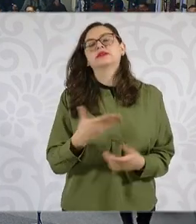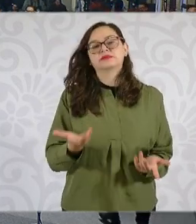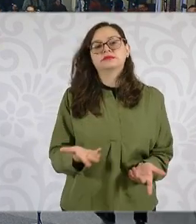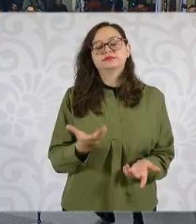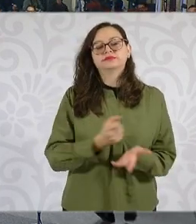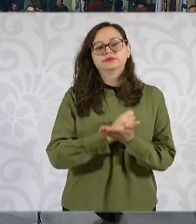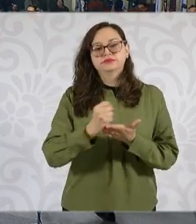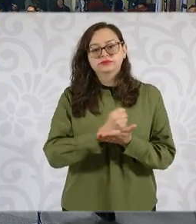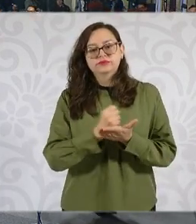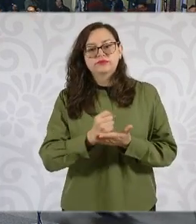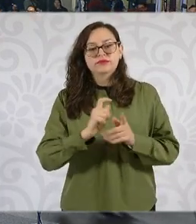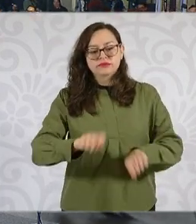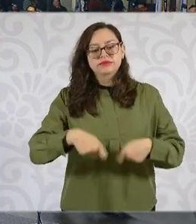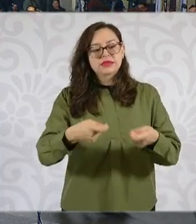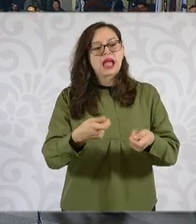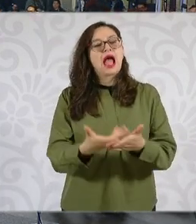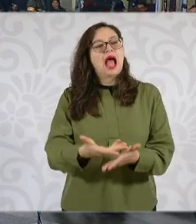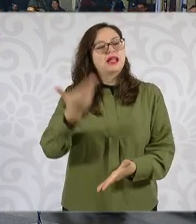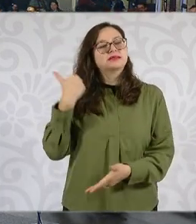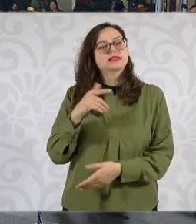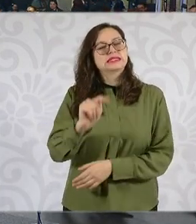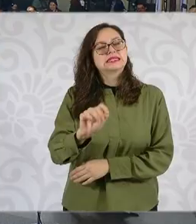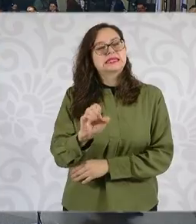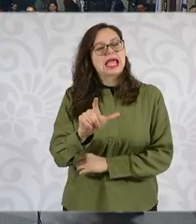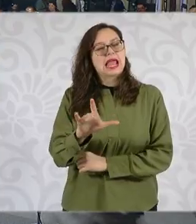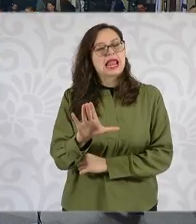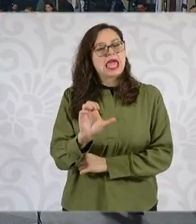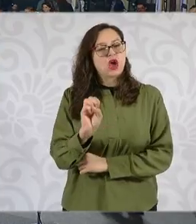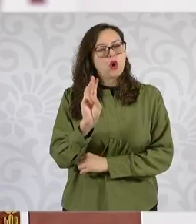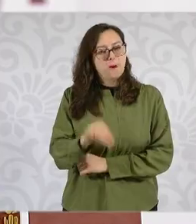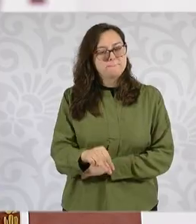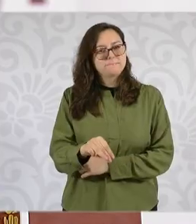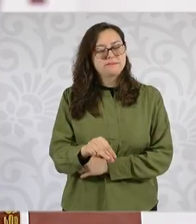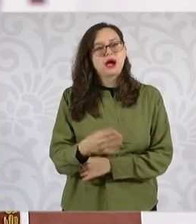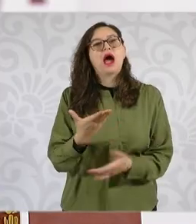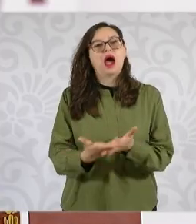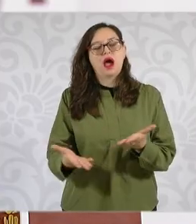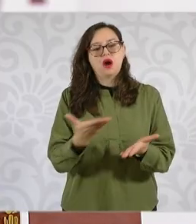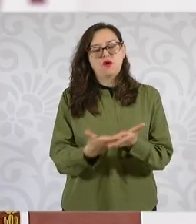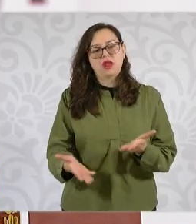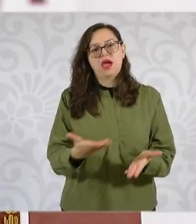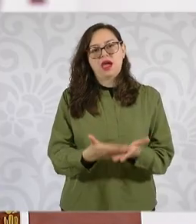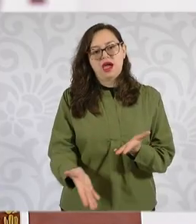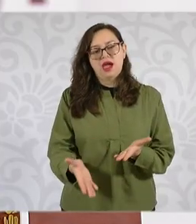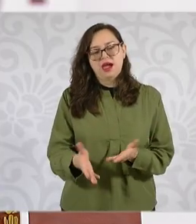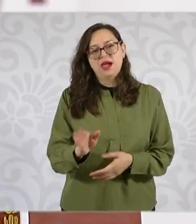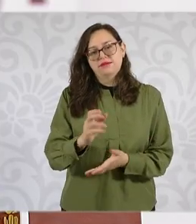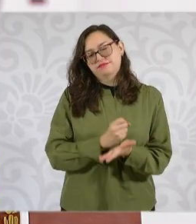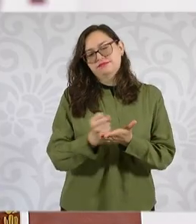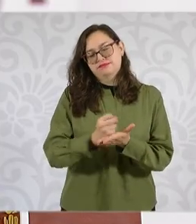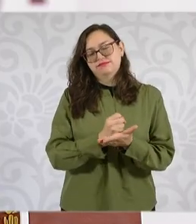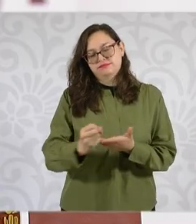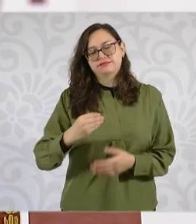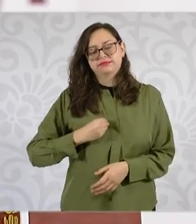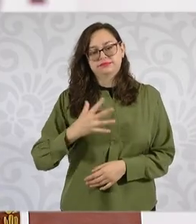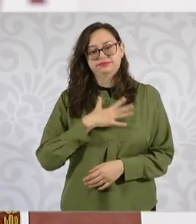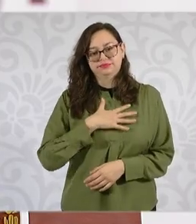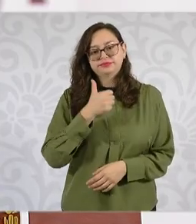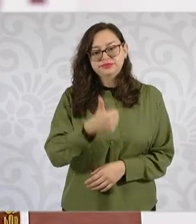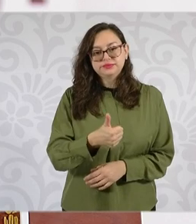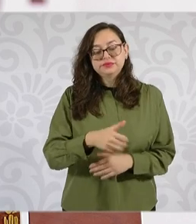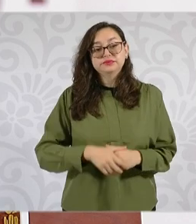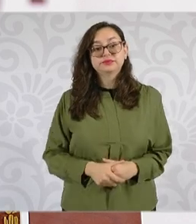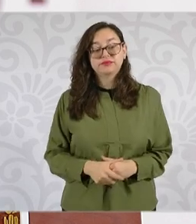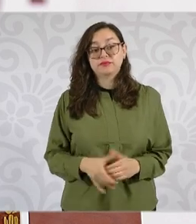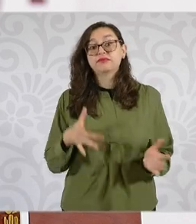de México, antes Telecom, será el vehículo financiero para apoyar este gran programa de vivienda. Además de